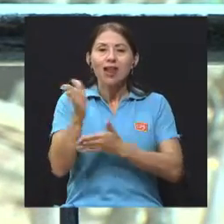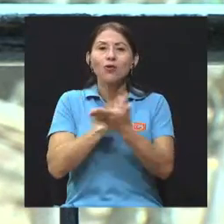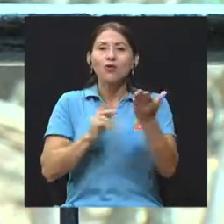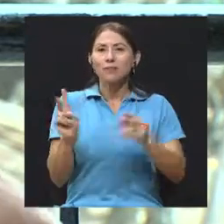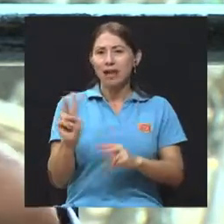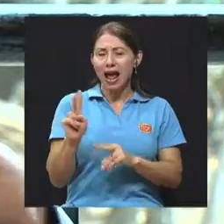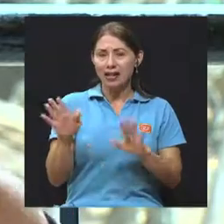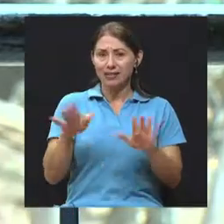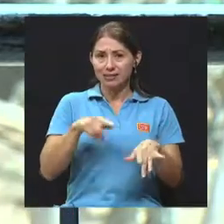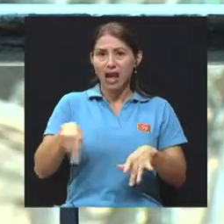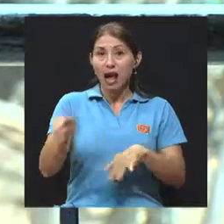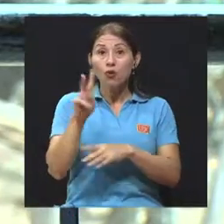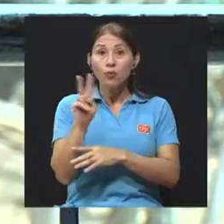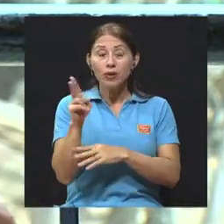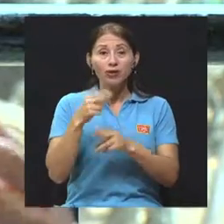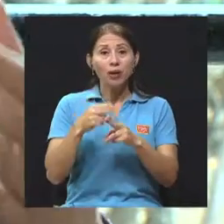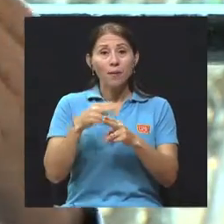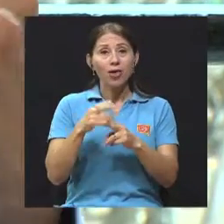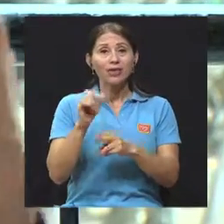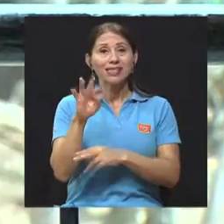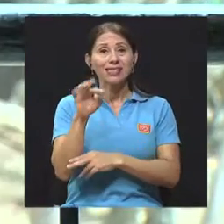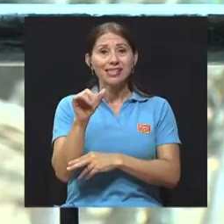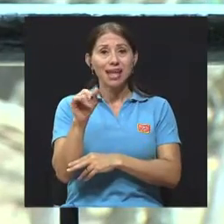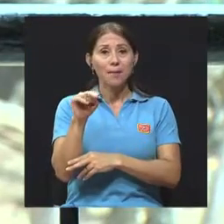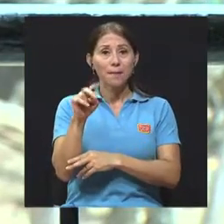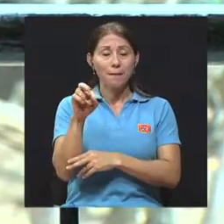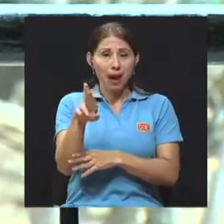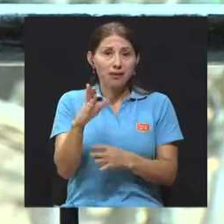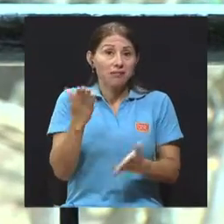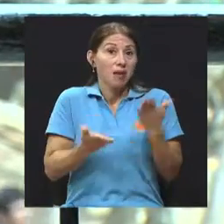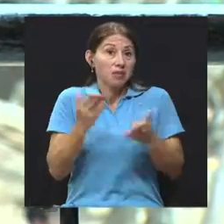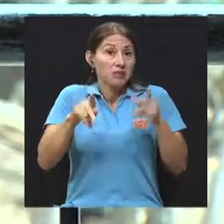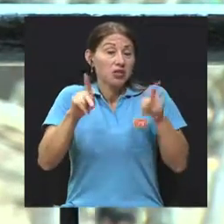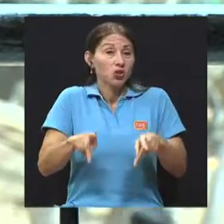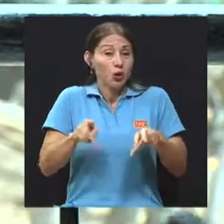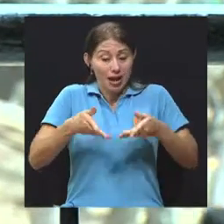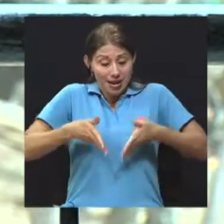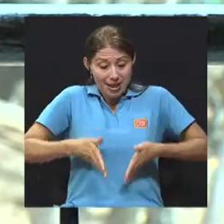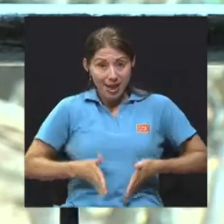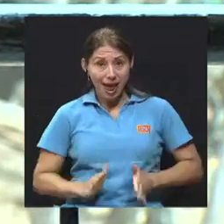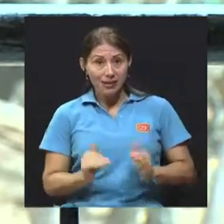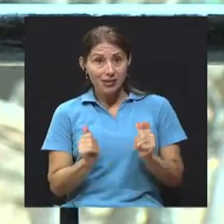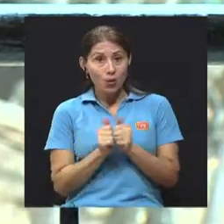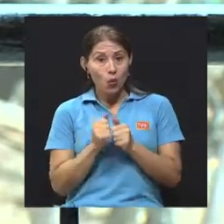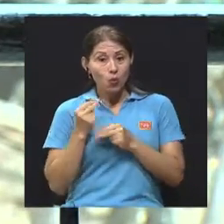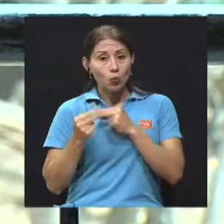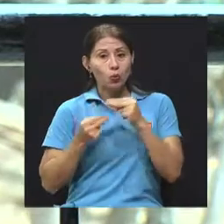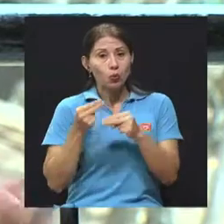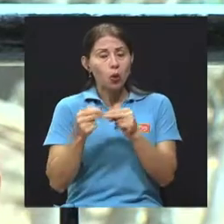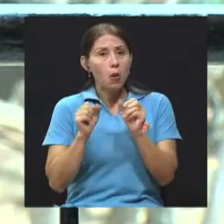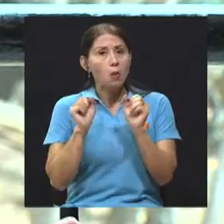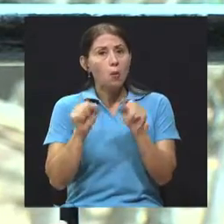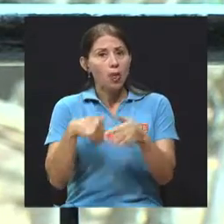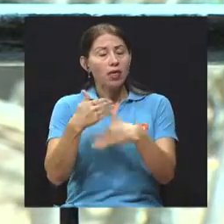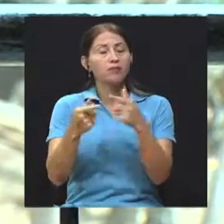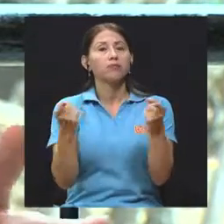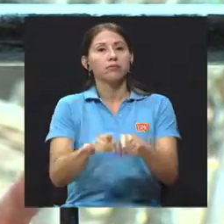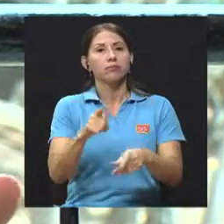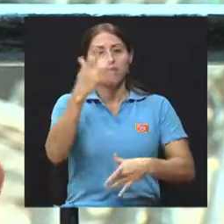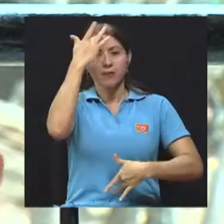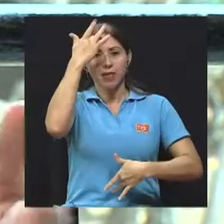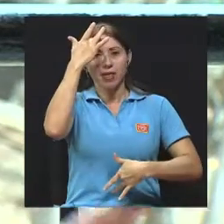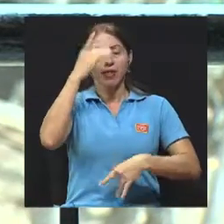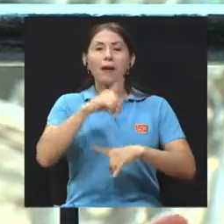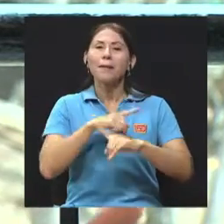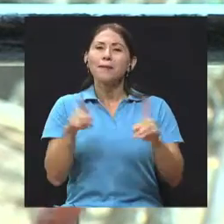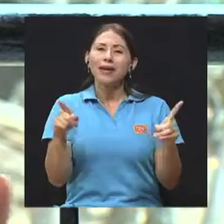podría favorecer el desarrollo de la enfermedad. Si usted ya nació con los genes para esto y tiene infección por este virus, podría desarrollar la enfermedad. Lo pasa